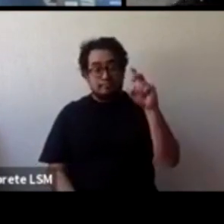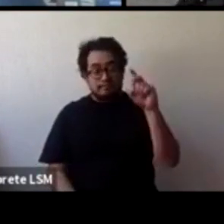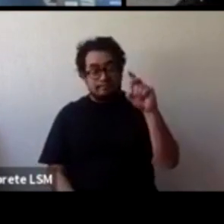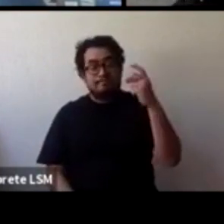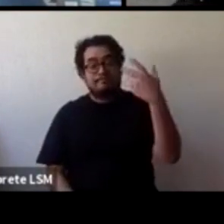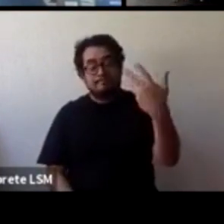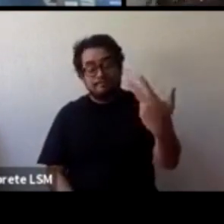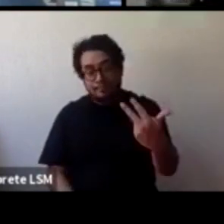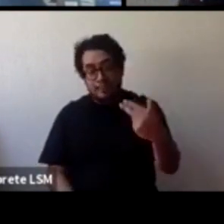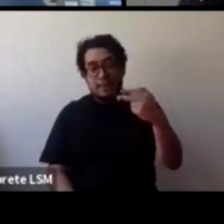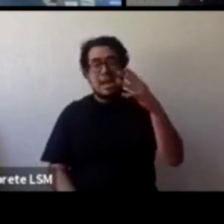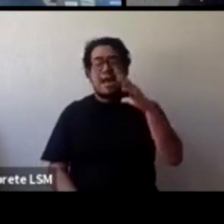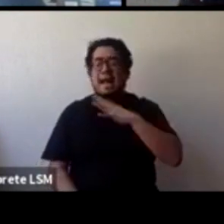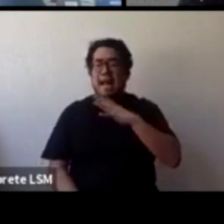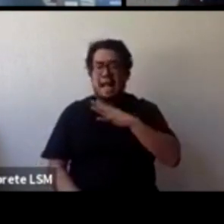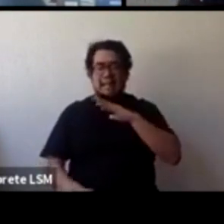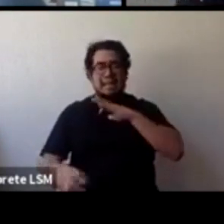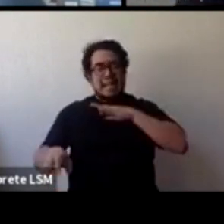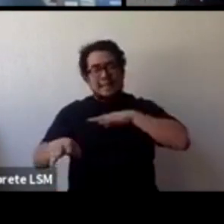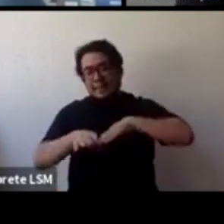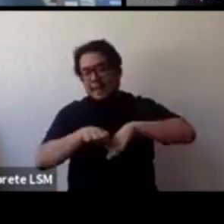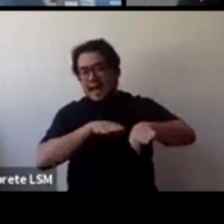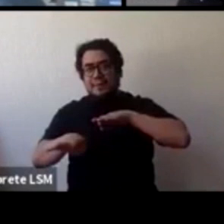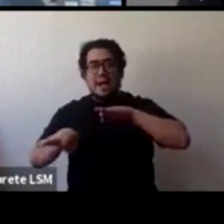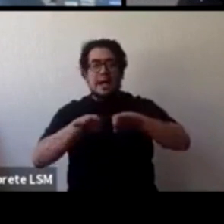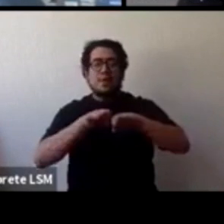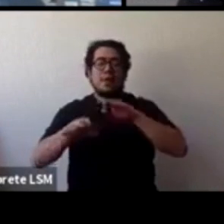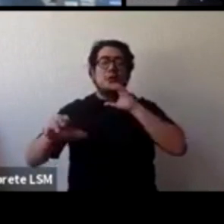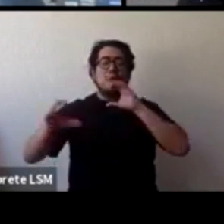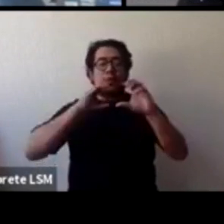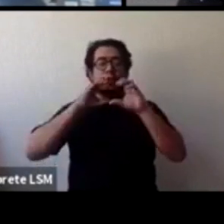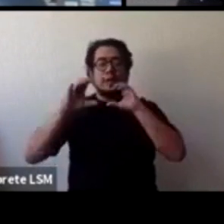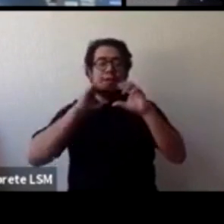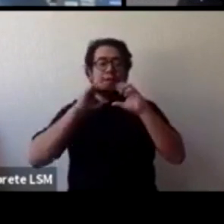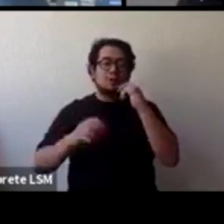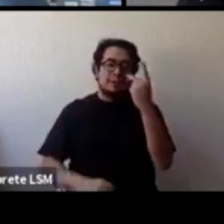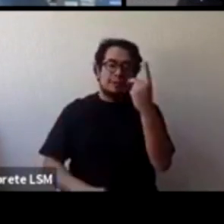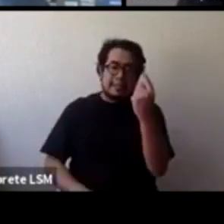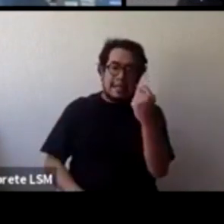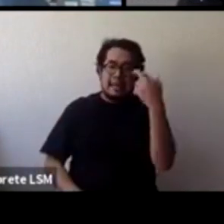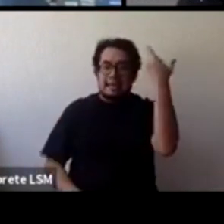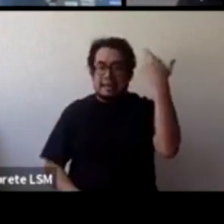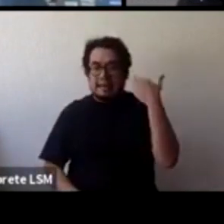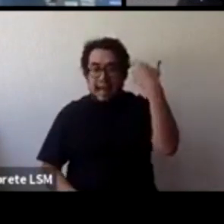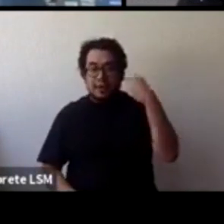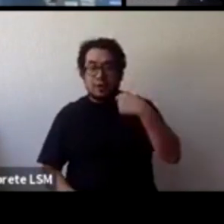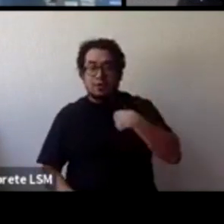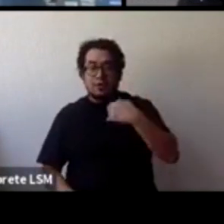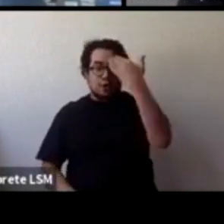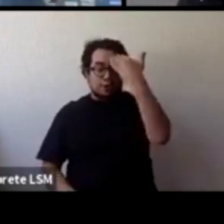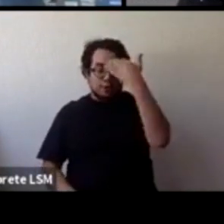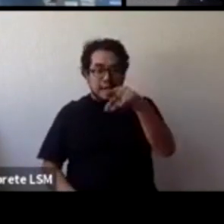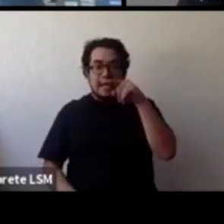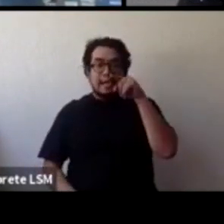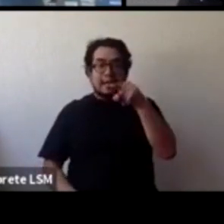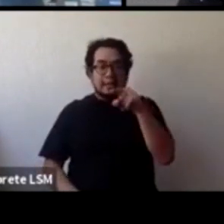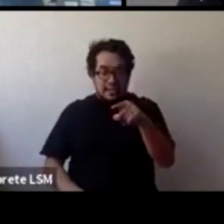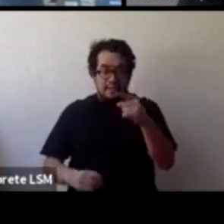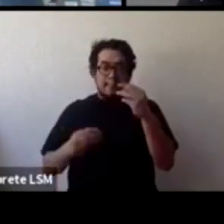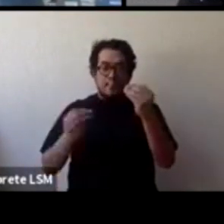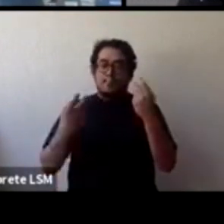todo un trabajo de los medios de comunicación fantástico que tú estás aquí haciendo eso yo sé que tienes muchos seguidores etcétera pero